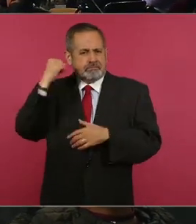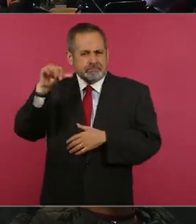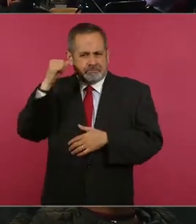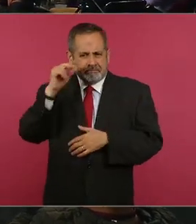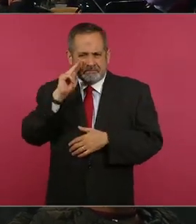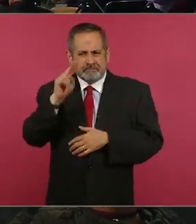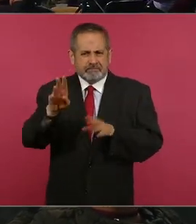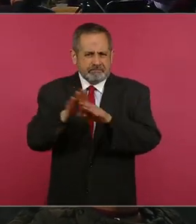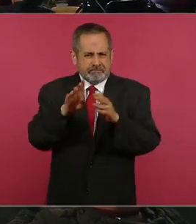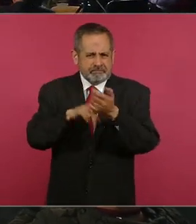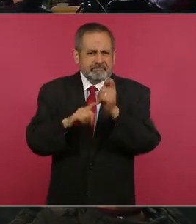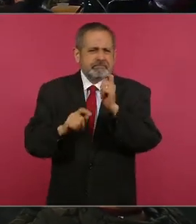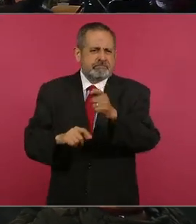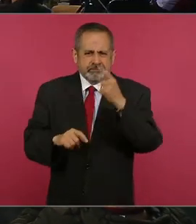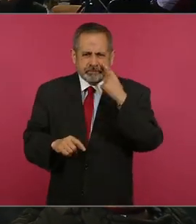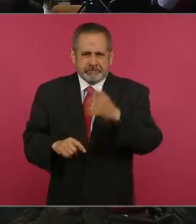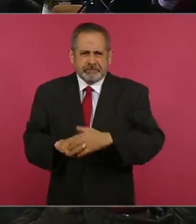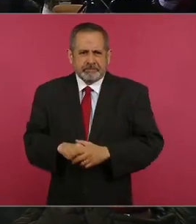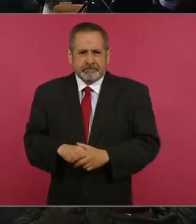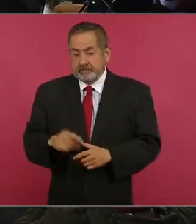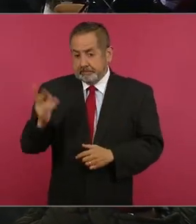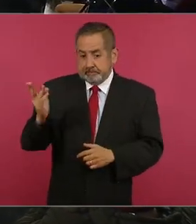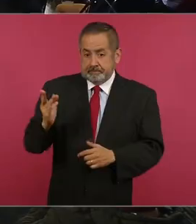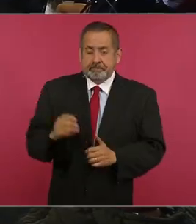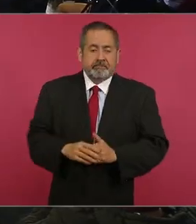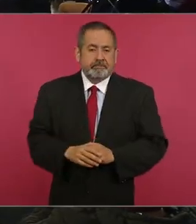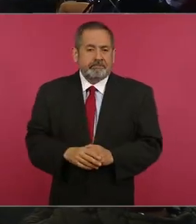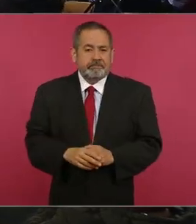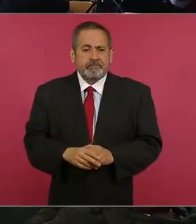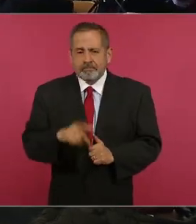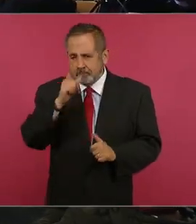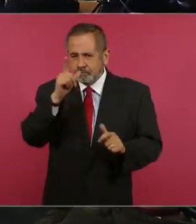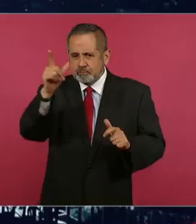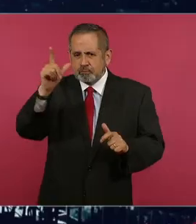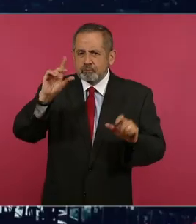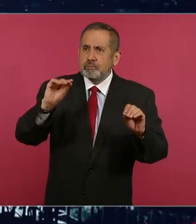ya alumbrado.